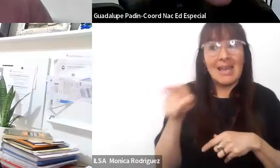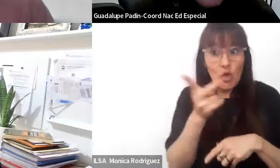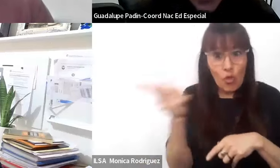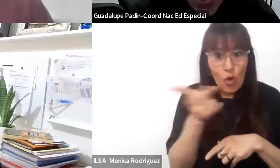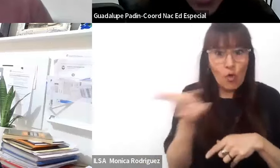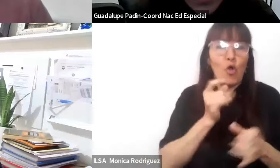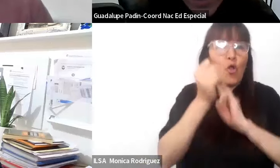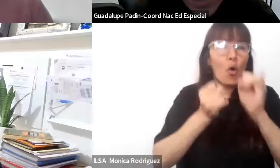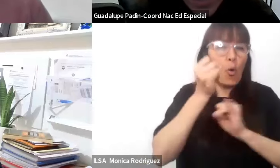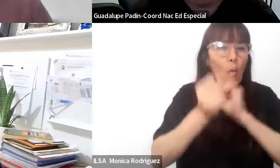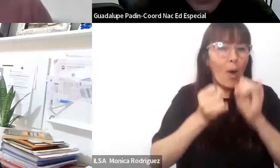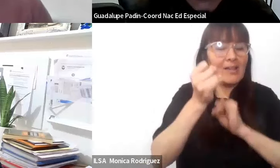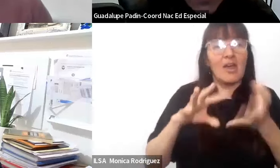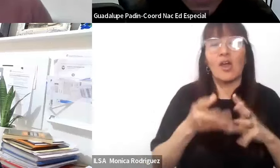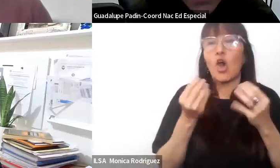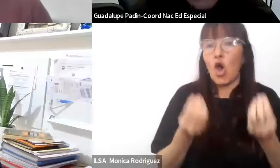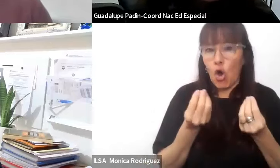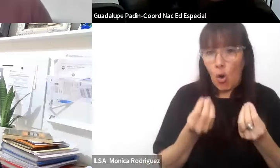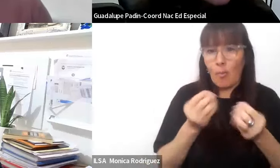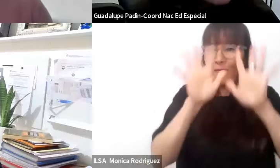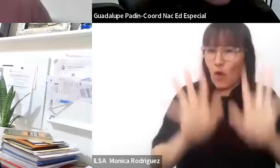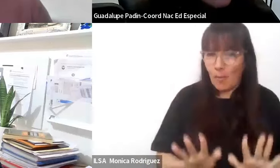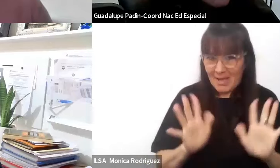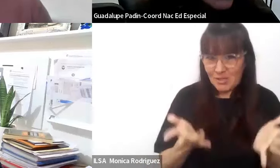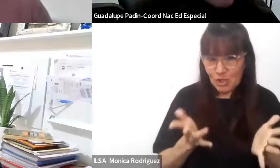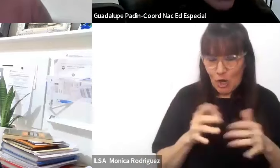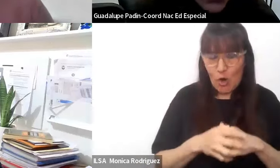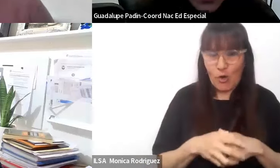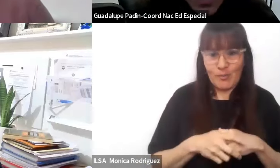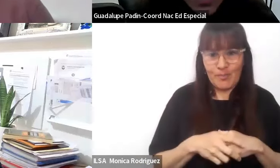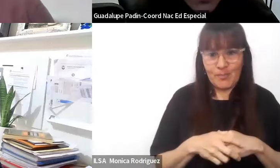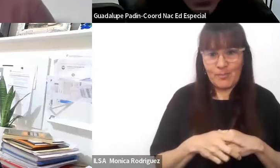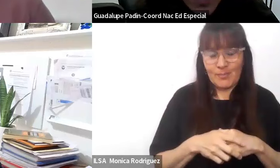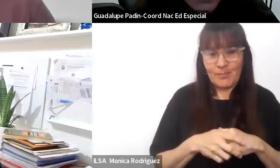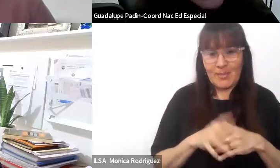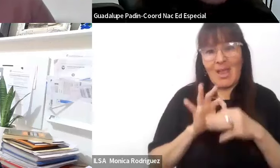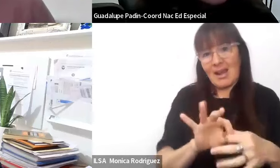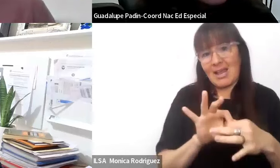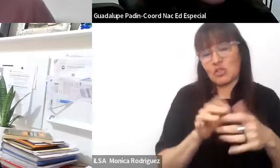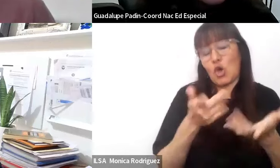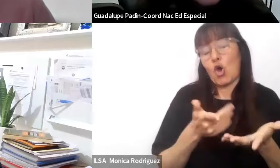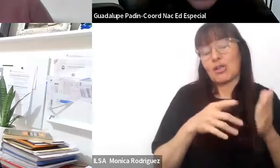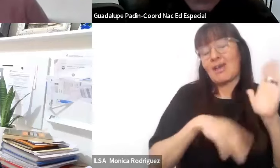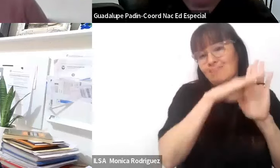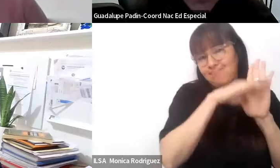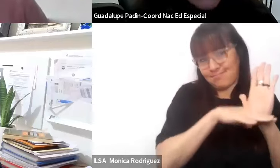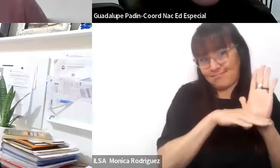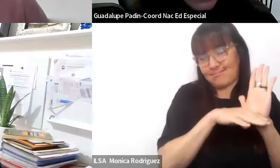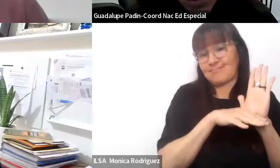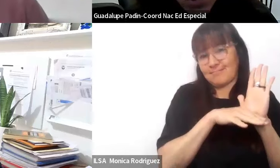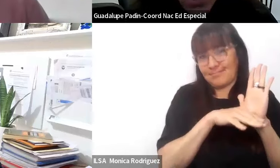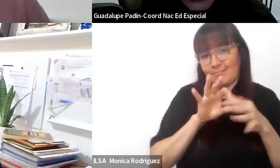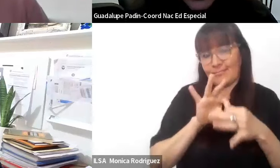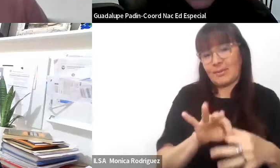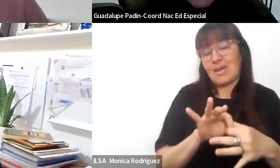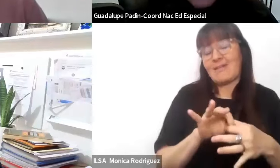piensa hoy en día la formación, entendiendo los aspectos centrales y problemas en relación a la discapacidad